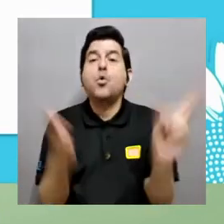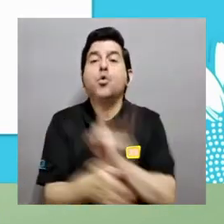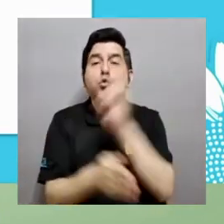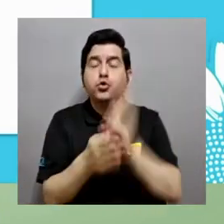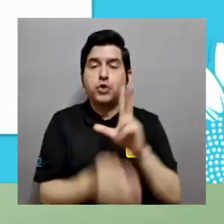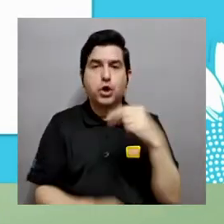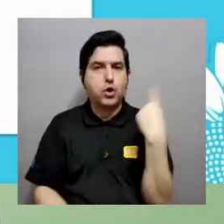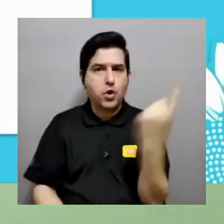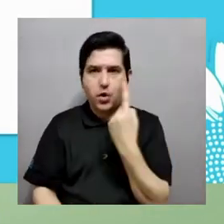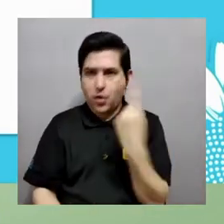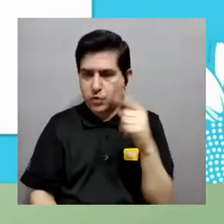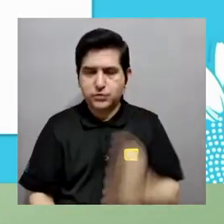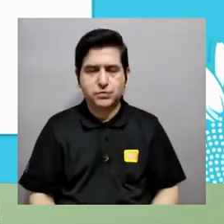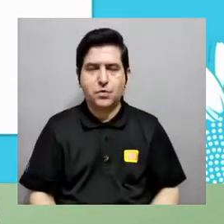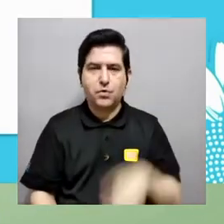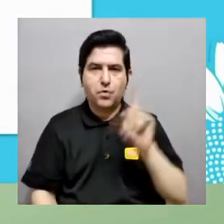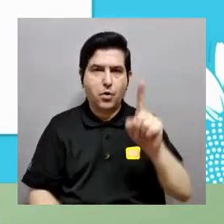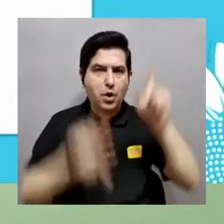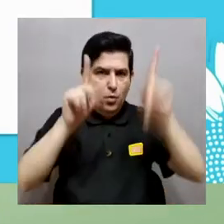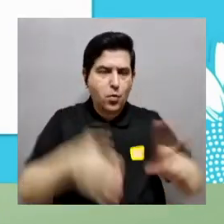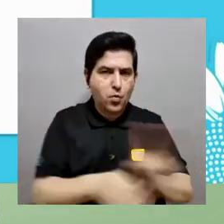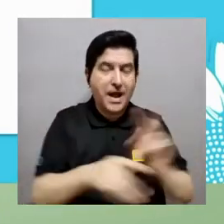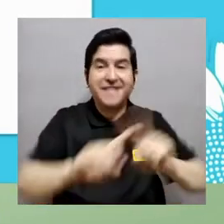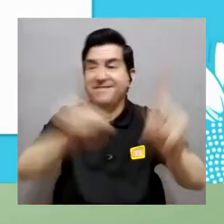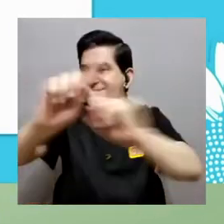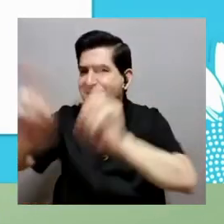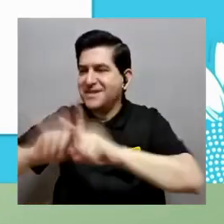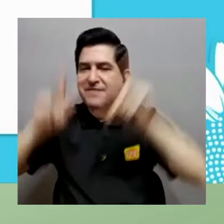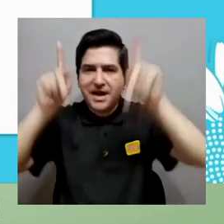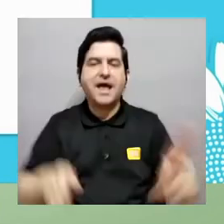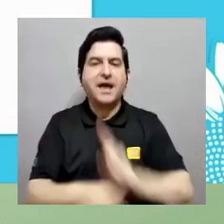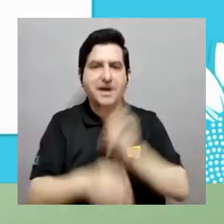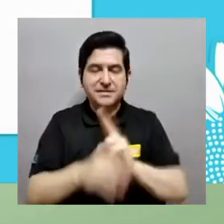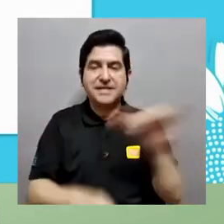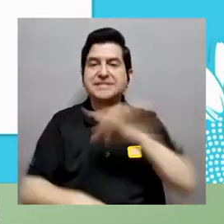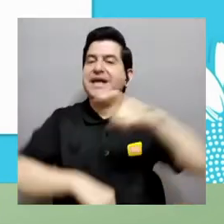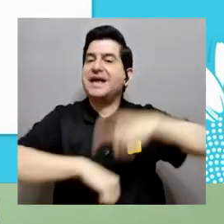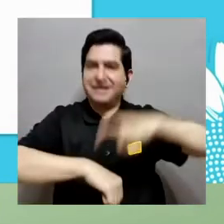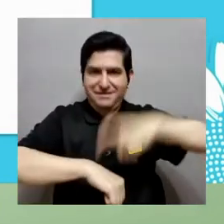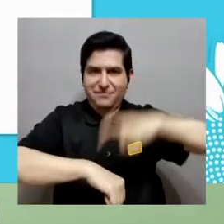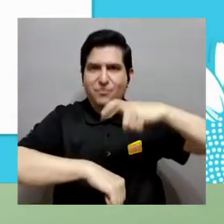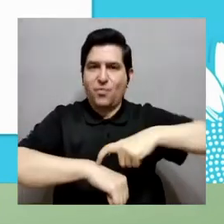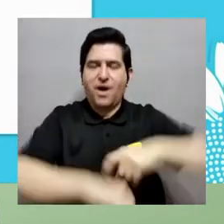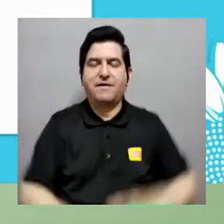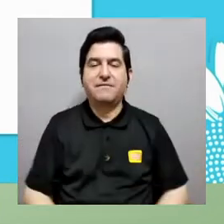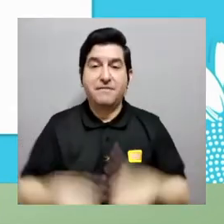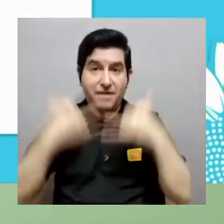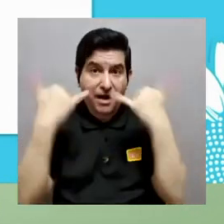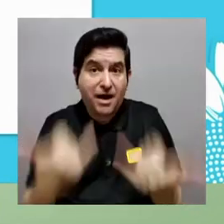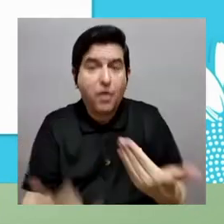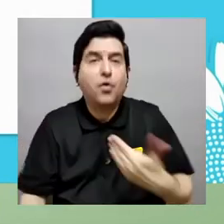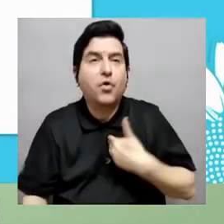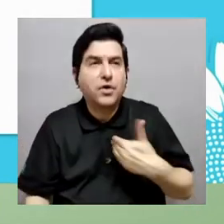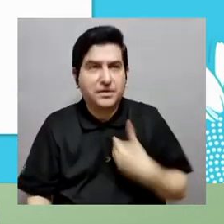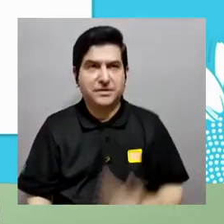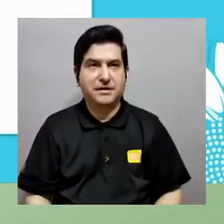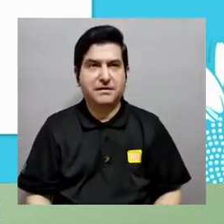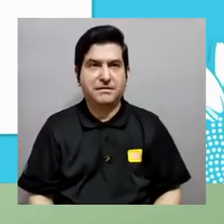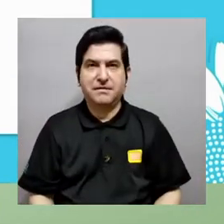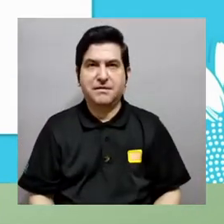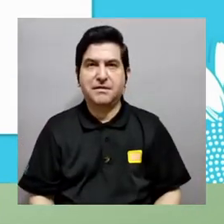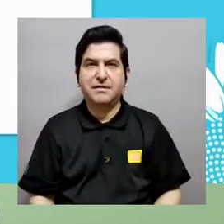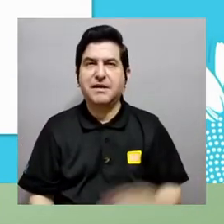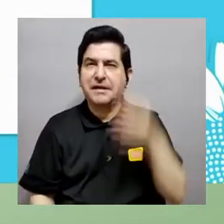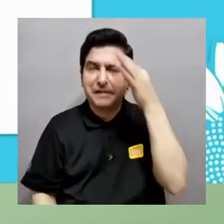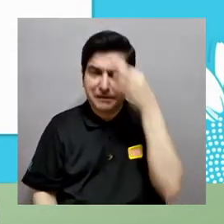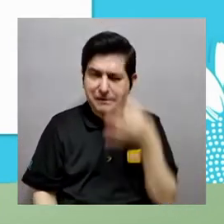herramienta un instrumento de investigación que es multiusuario y no es solo multiusuario no es que varios usuarios lo pueden utilizar varios usuarios lo pueden utilizar al